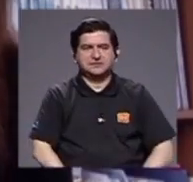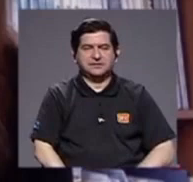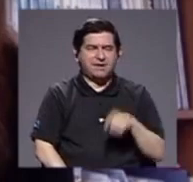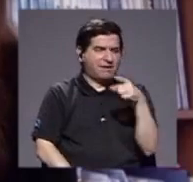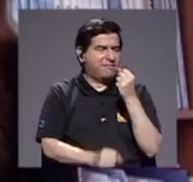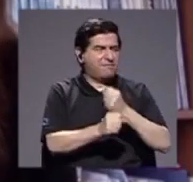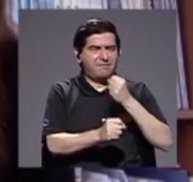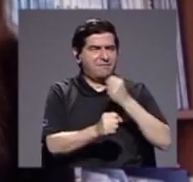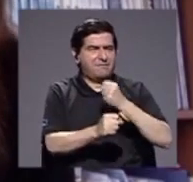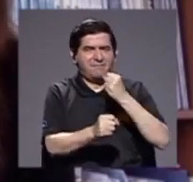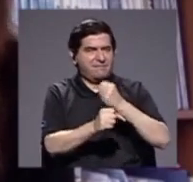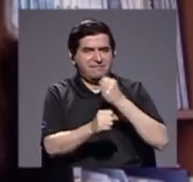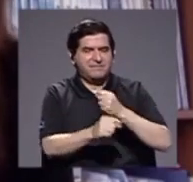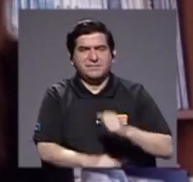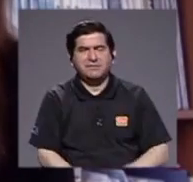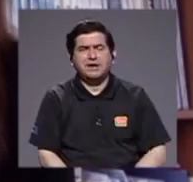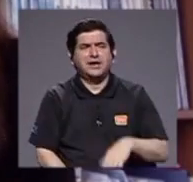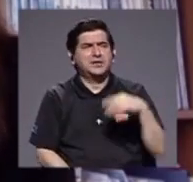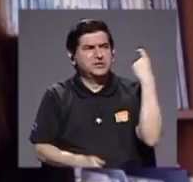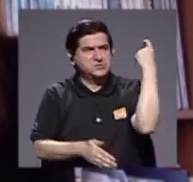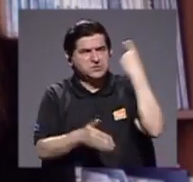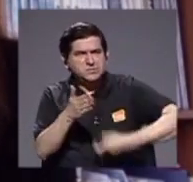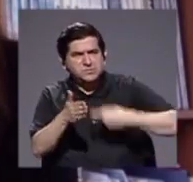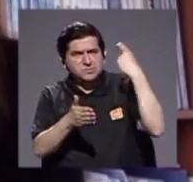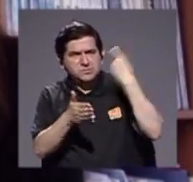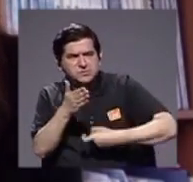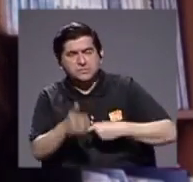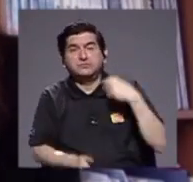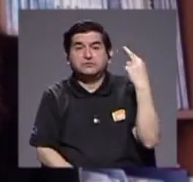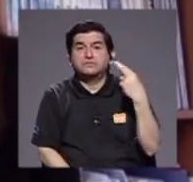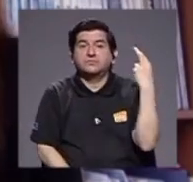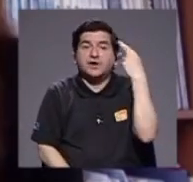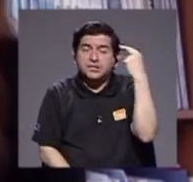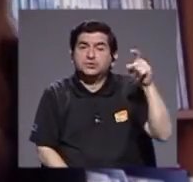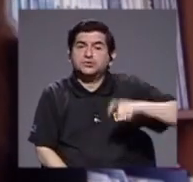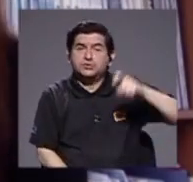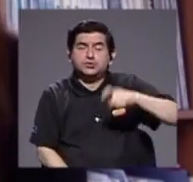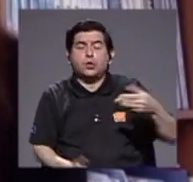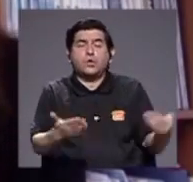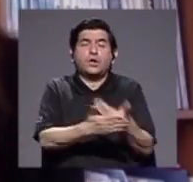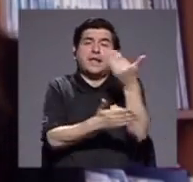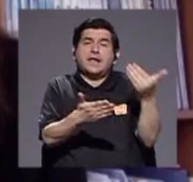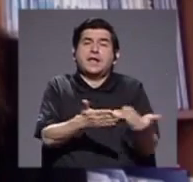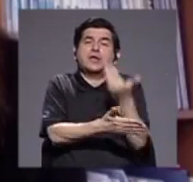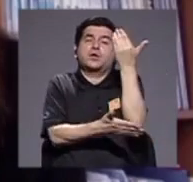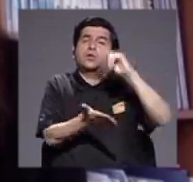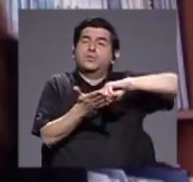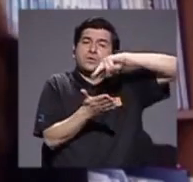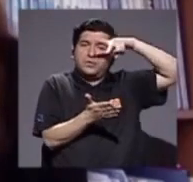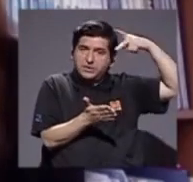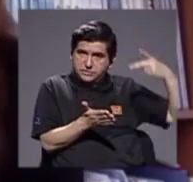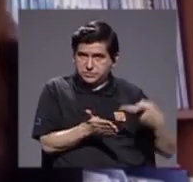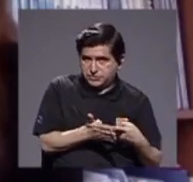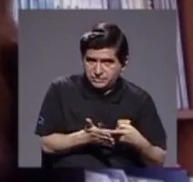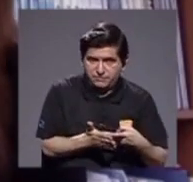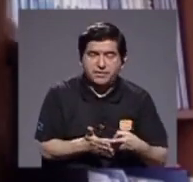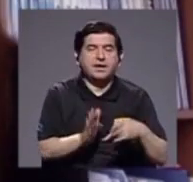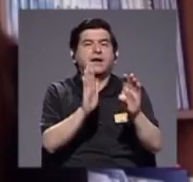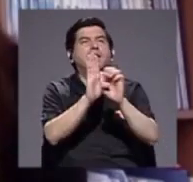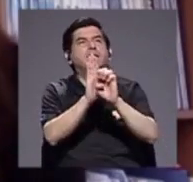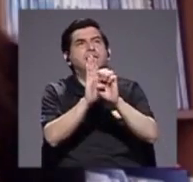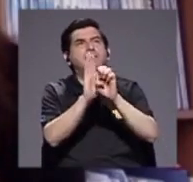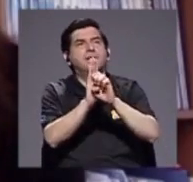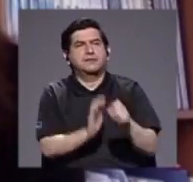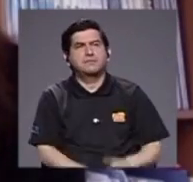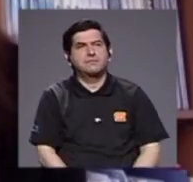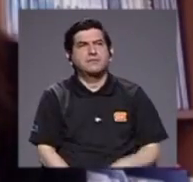trabajar arduamente y para eso necesitamos innovar y eso implica por ejemplo